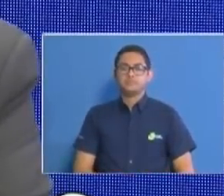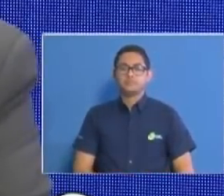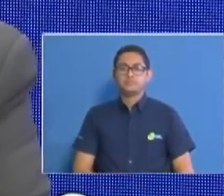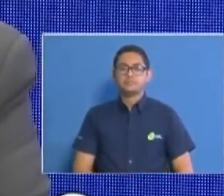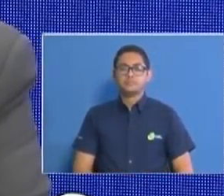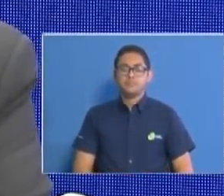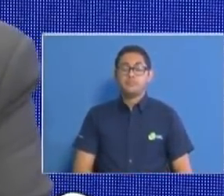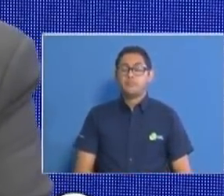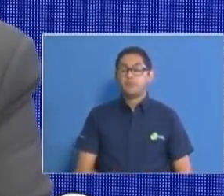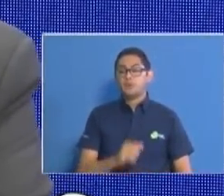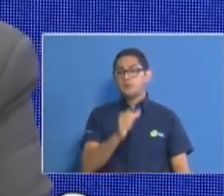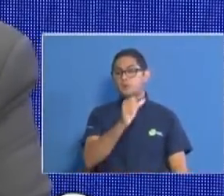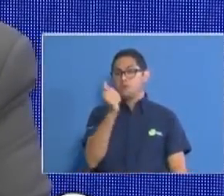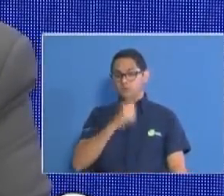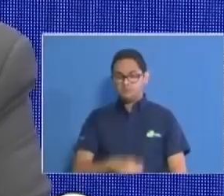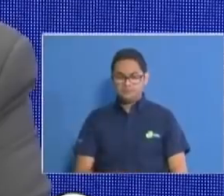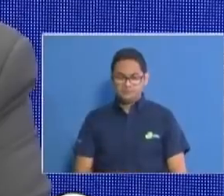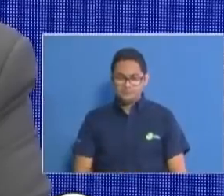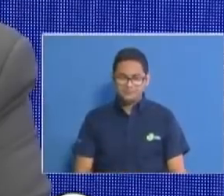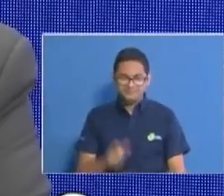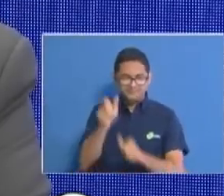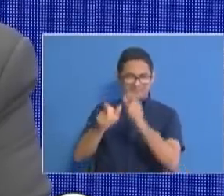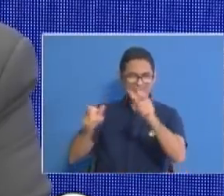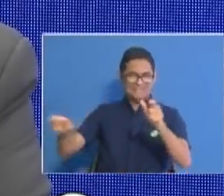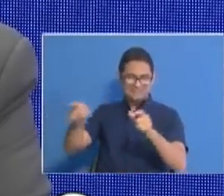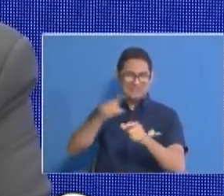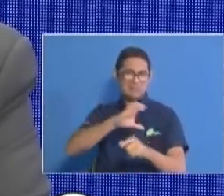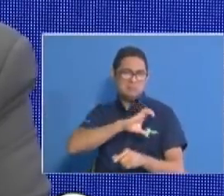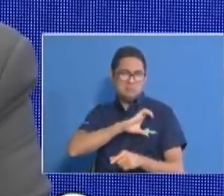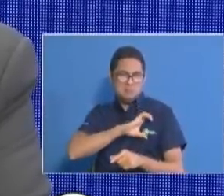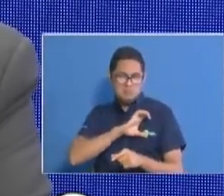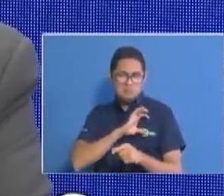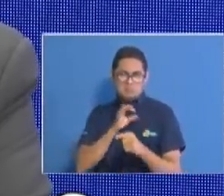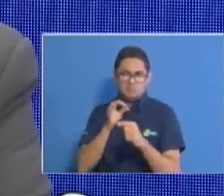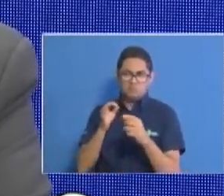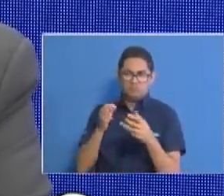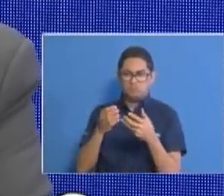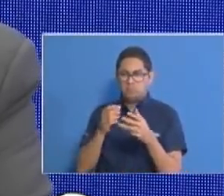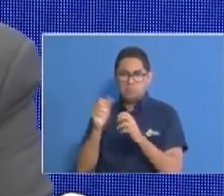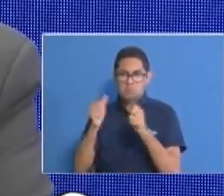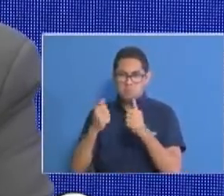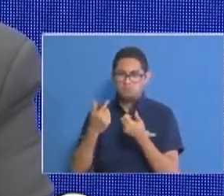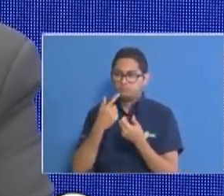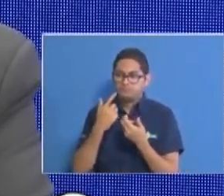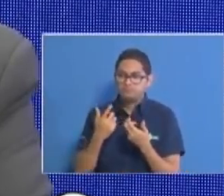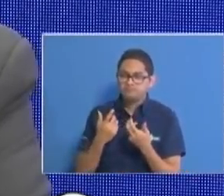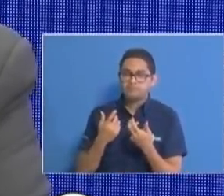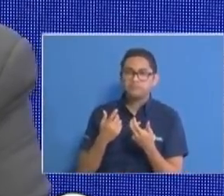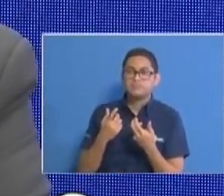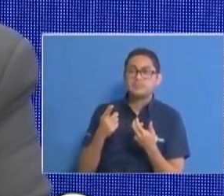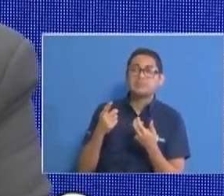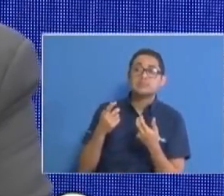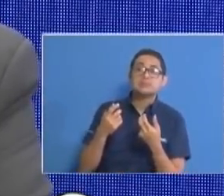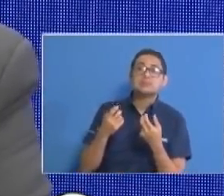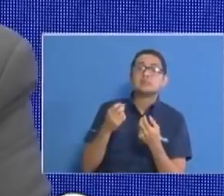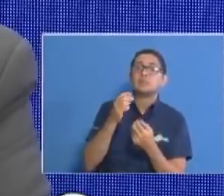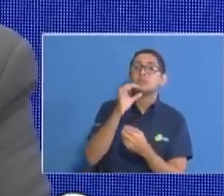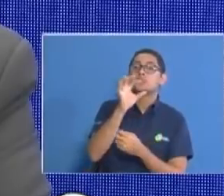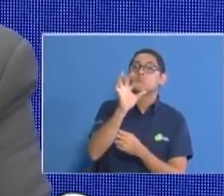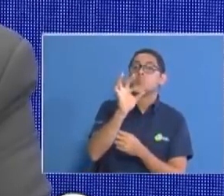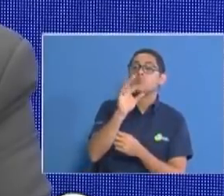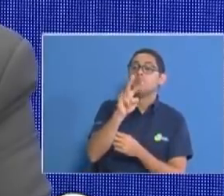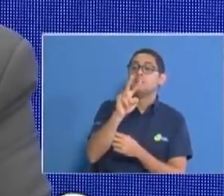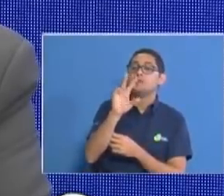en cuanto al bienestar del personal las unidades se ha logrado ubicar a la fecha de hoy 927